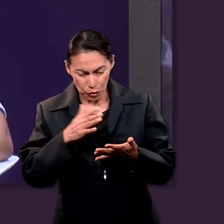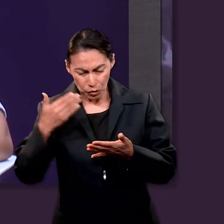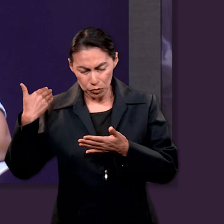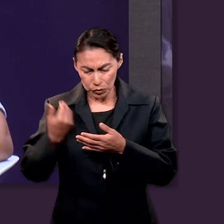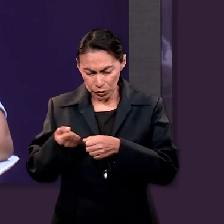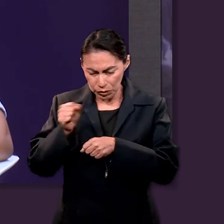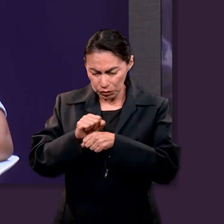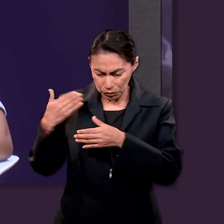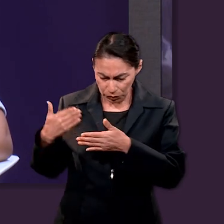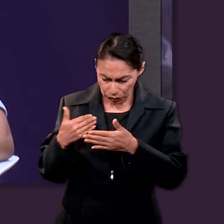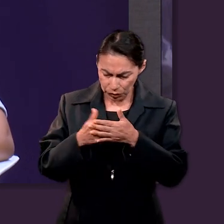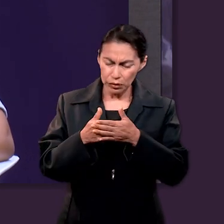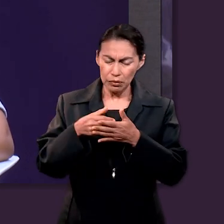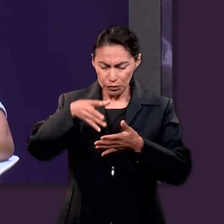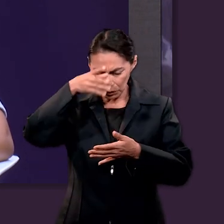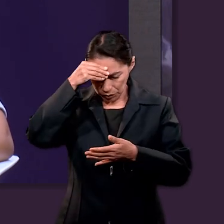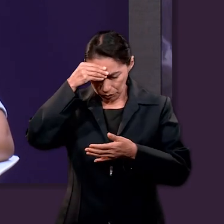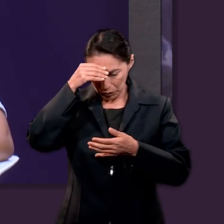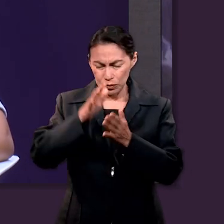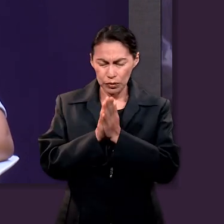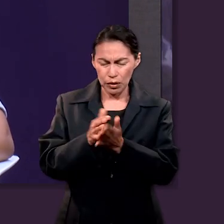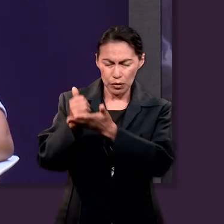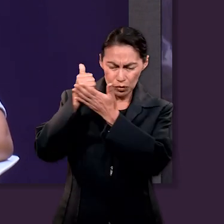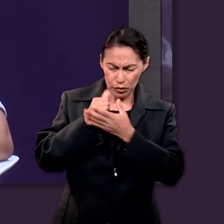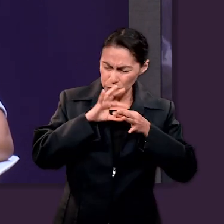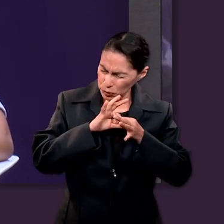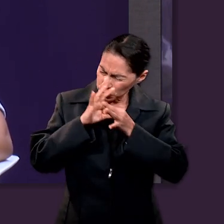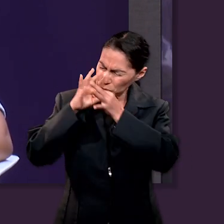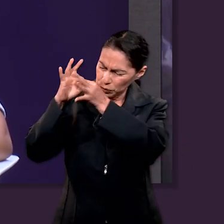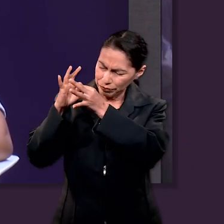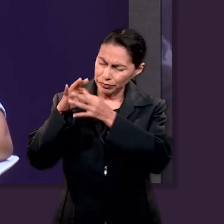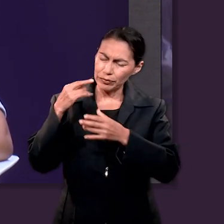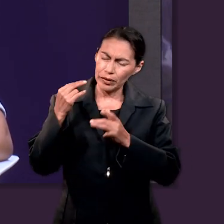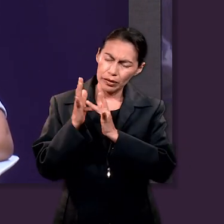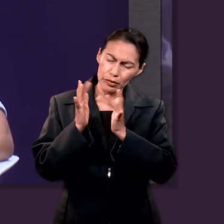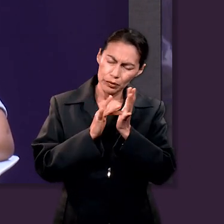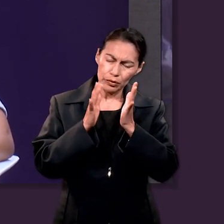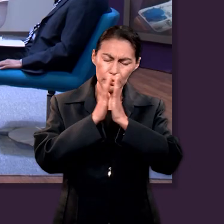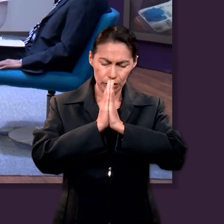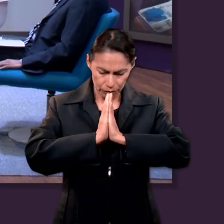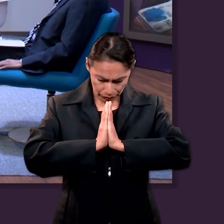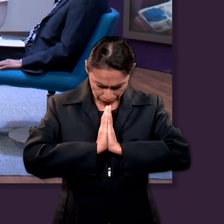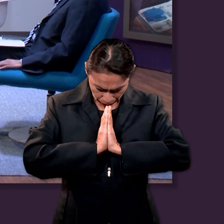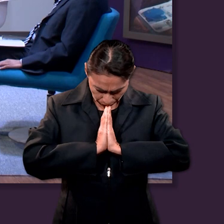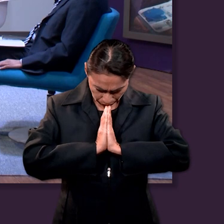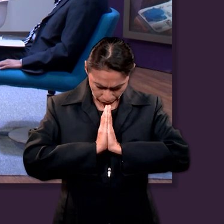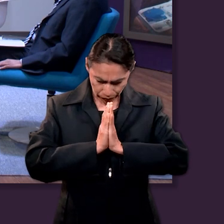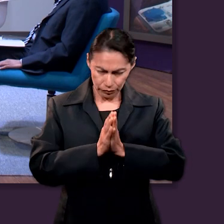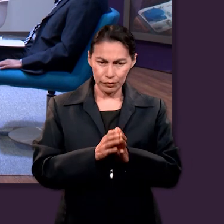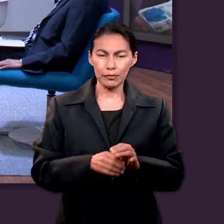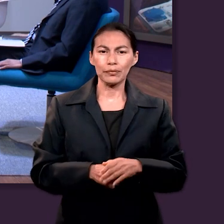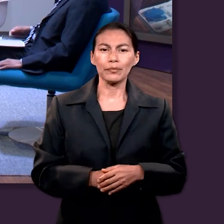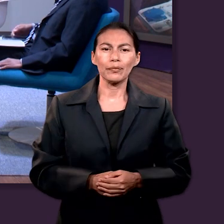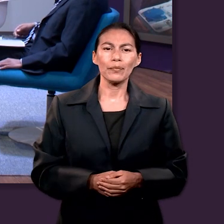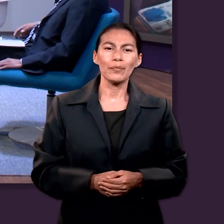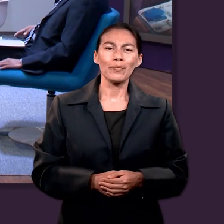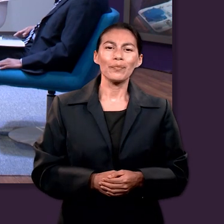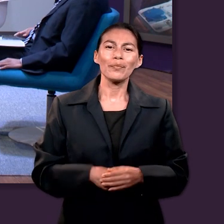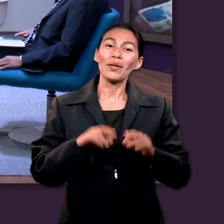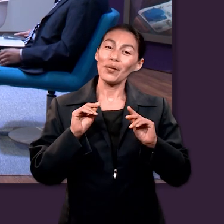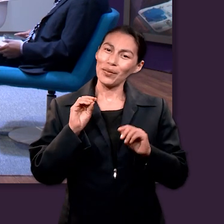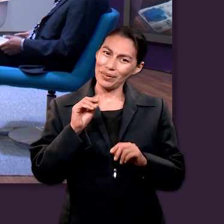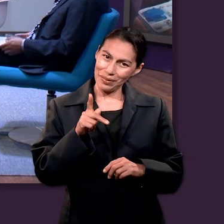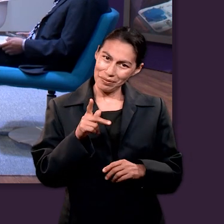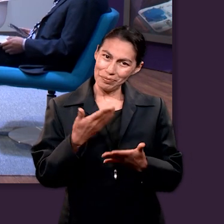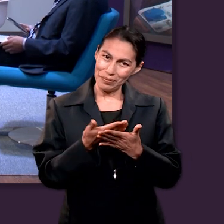y que podamos llegar a conclusiones que nos acerquen más a ti. En el nombre de Cristo Jesús. Amén. Amén. Bien, pues, antes de